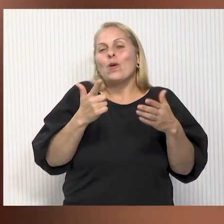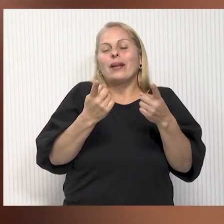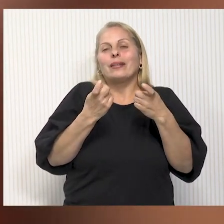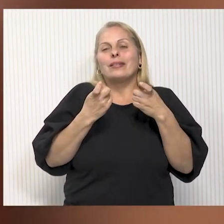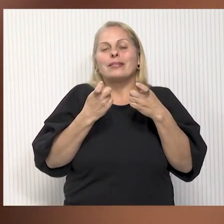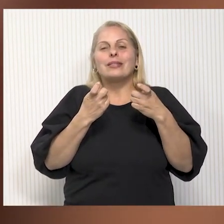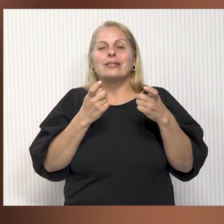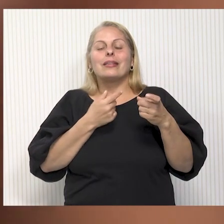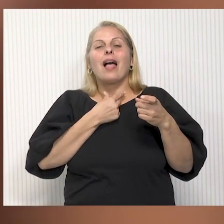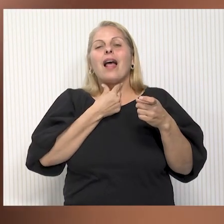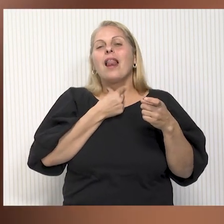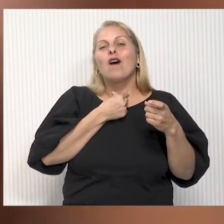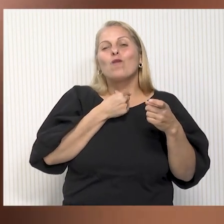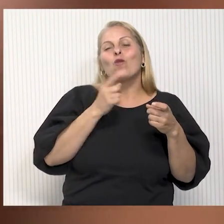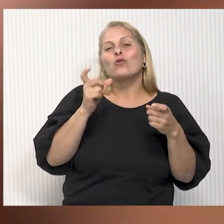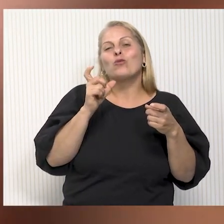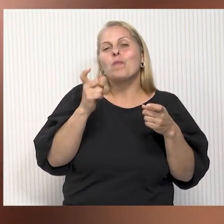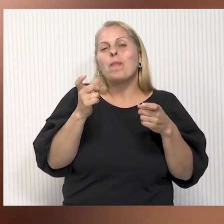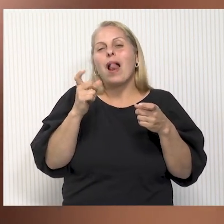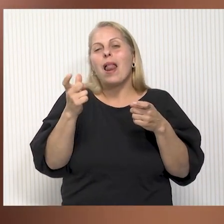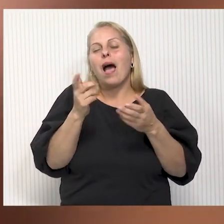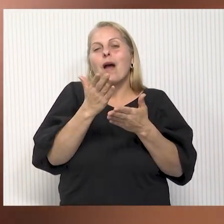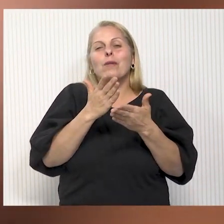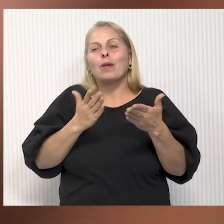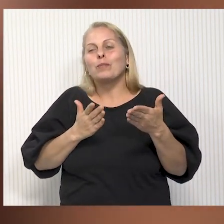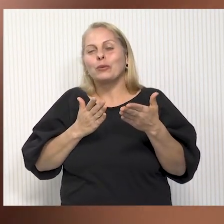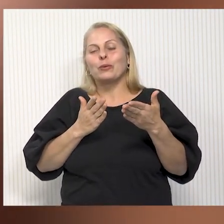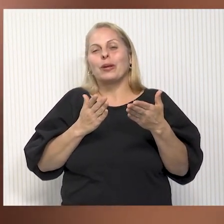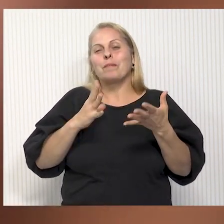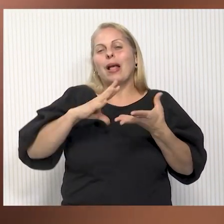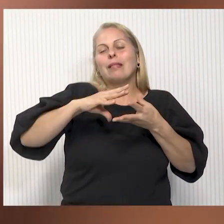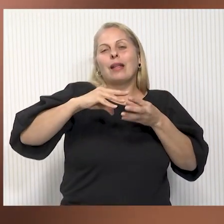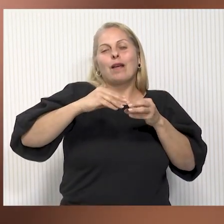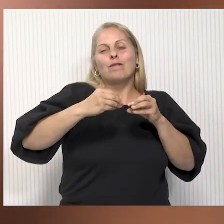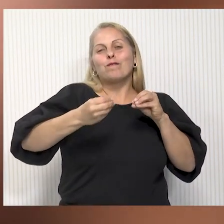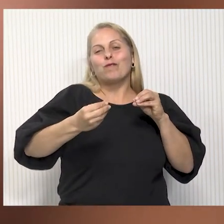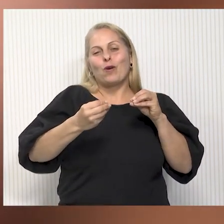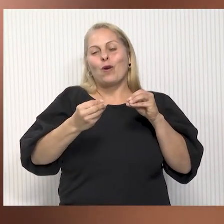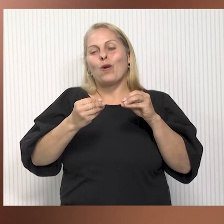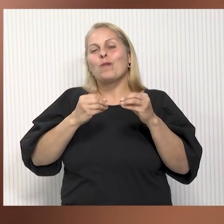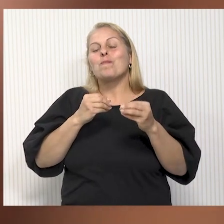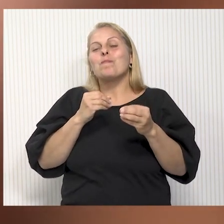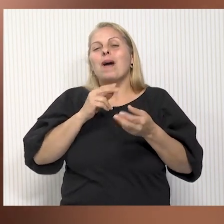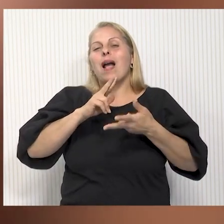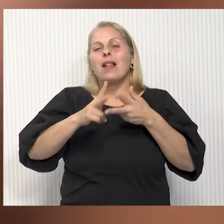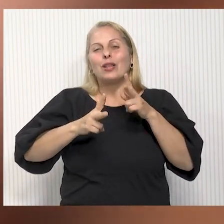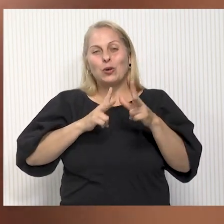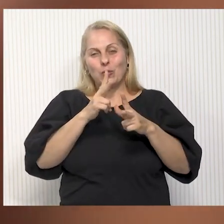usar grandes palabras, grandilocuentes o muy poéticas. Simplemente el silencio expresado en